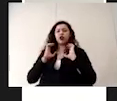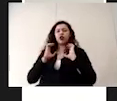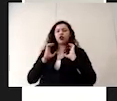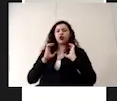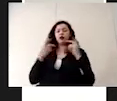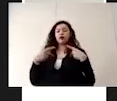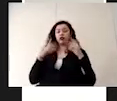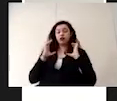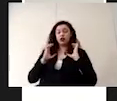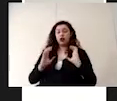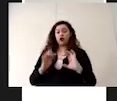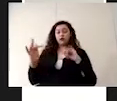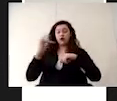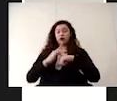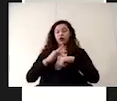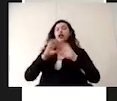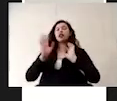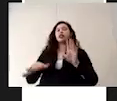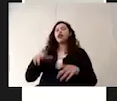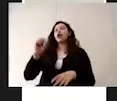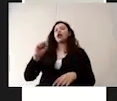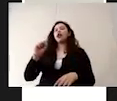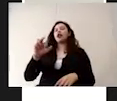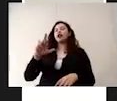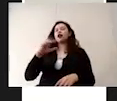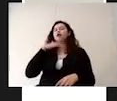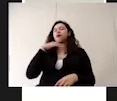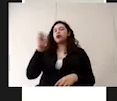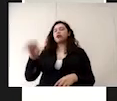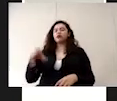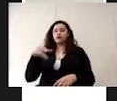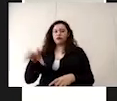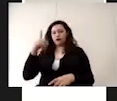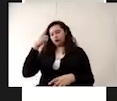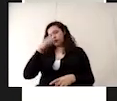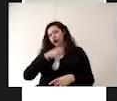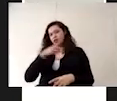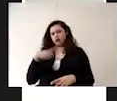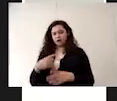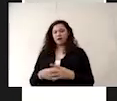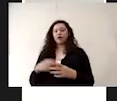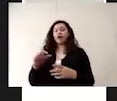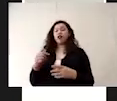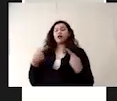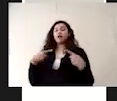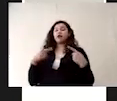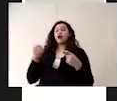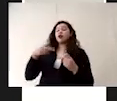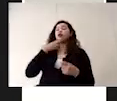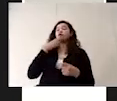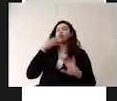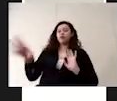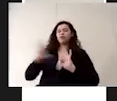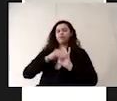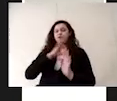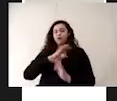persona y que se vuelve un riesgo de contagio si otra persona lo utilizara o